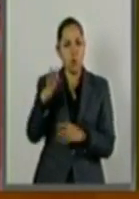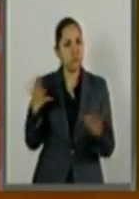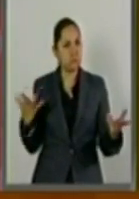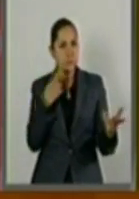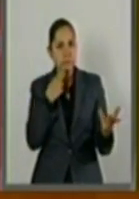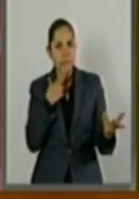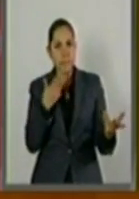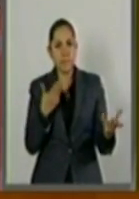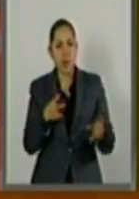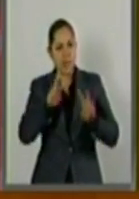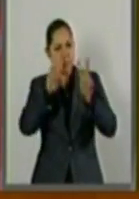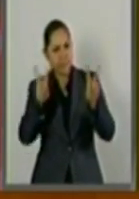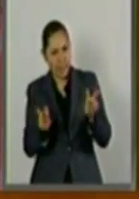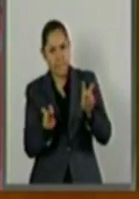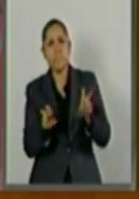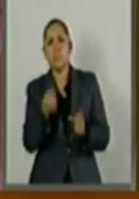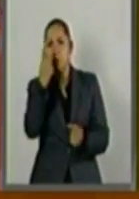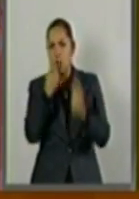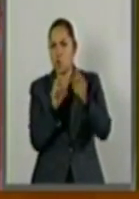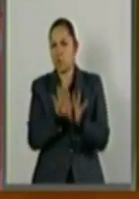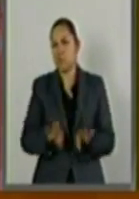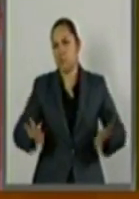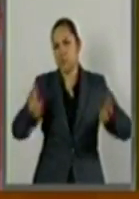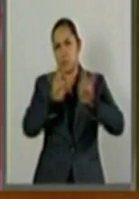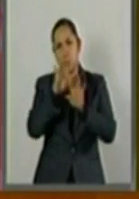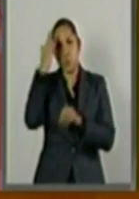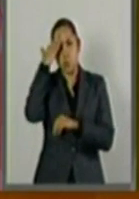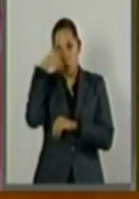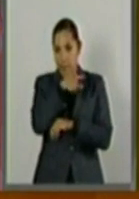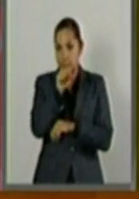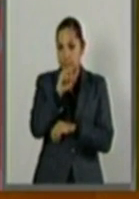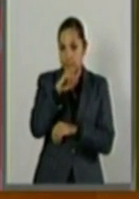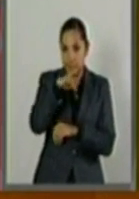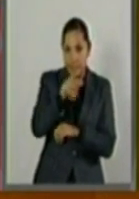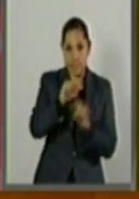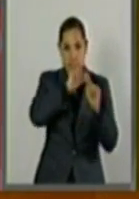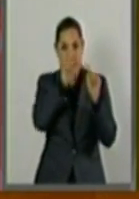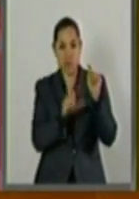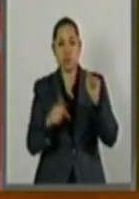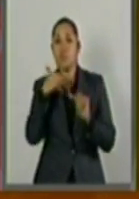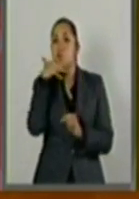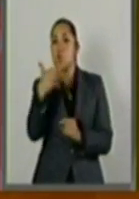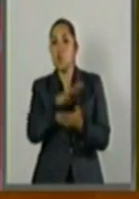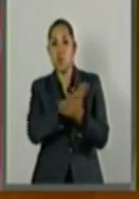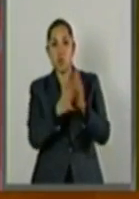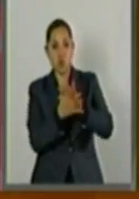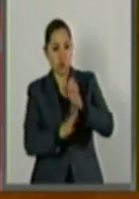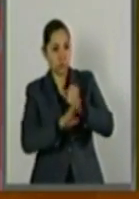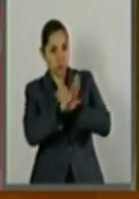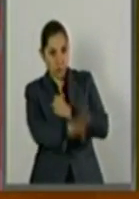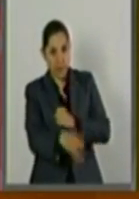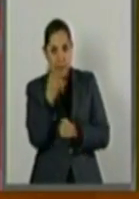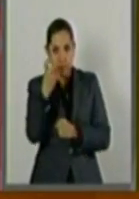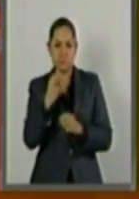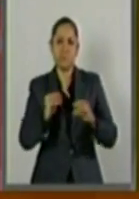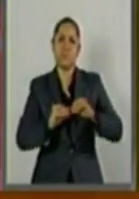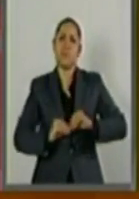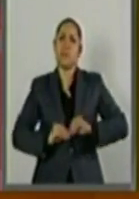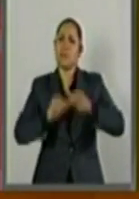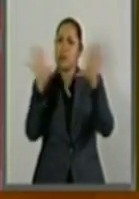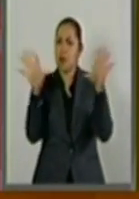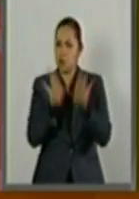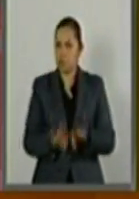orden. El sistema anticorrupción lo es, de suyo lo es. Y todos sabemos, nadie ignora la